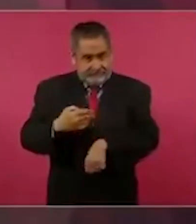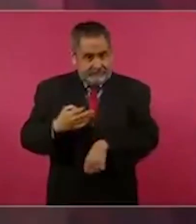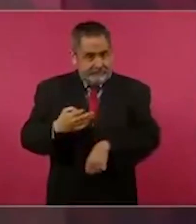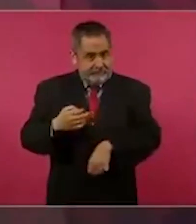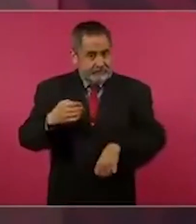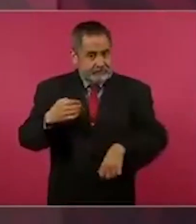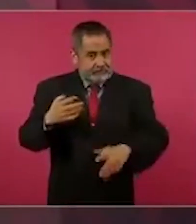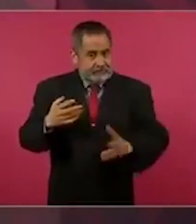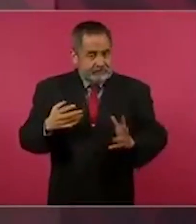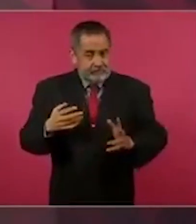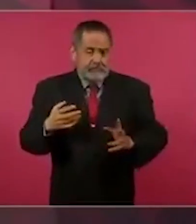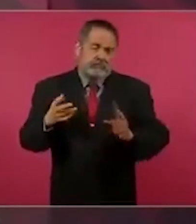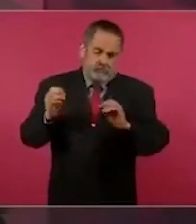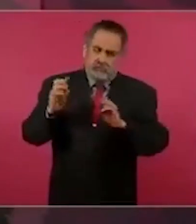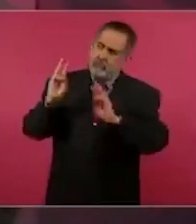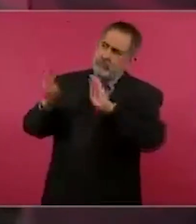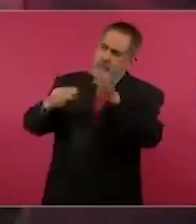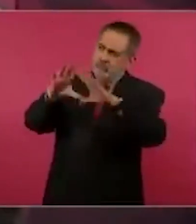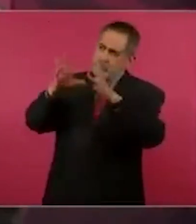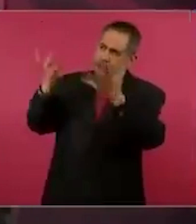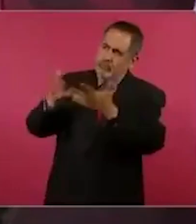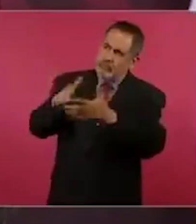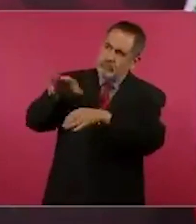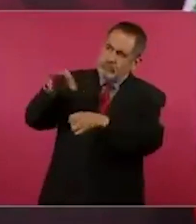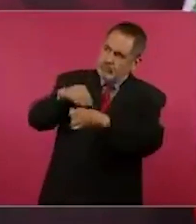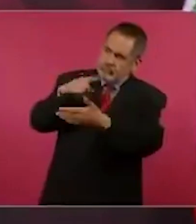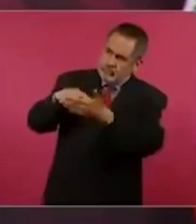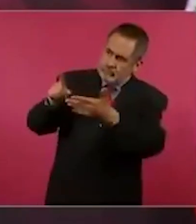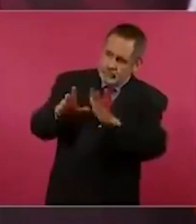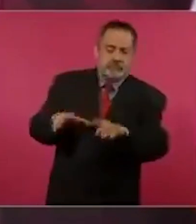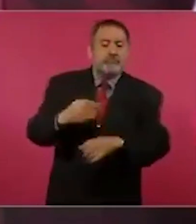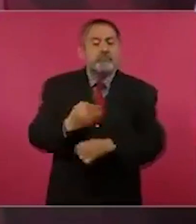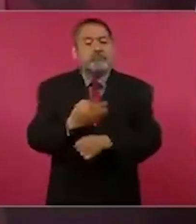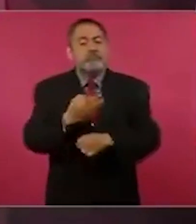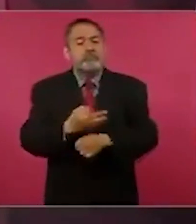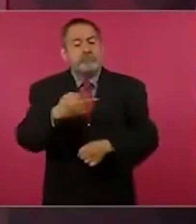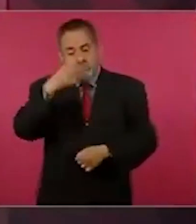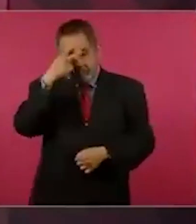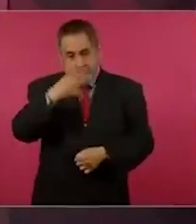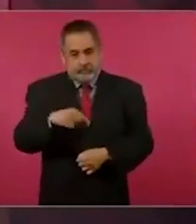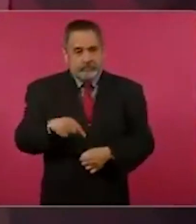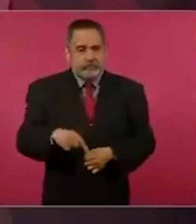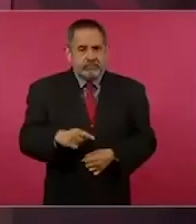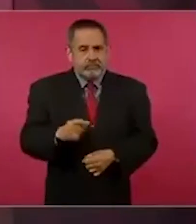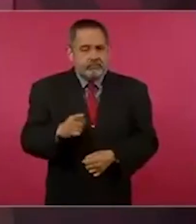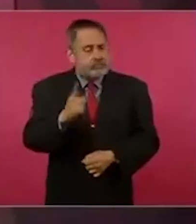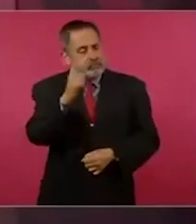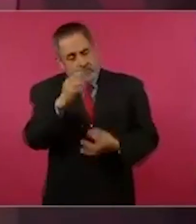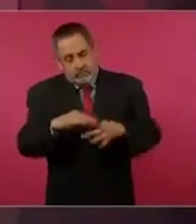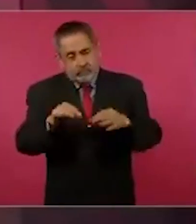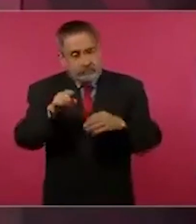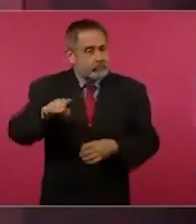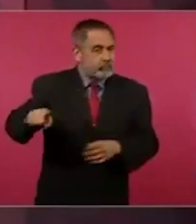en el mundo, es importante la reflexión,